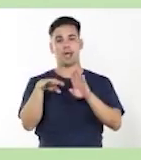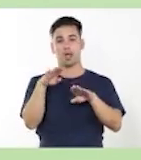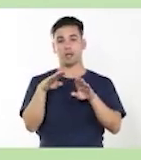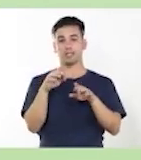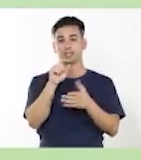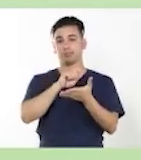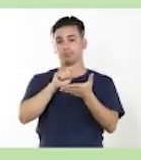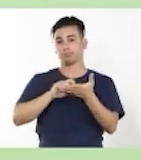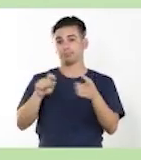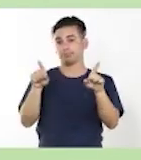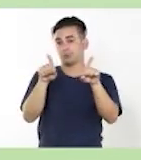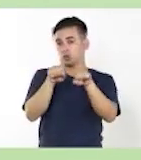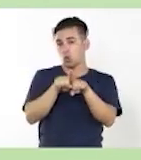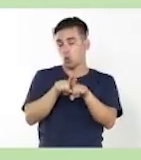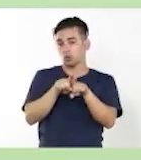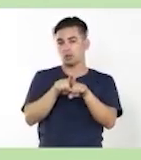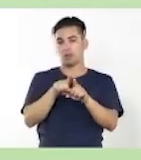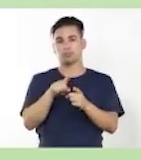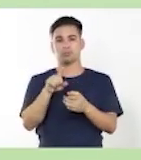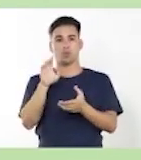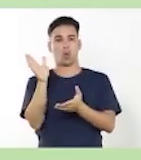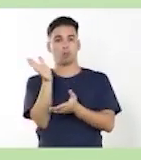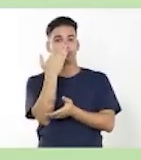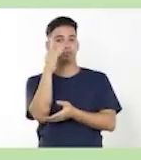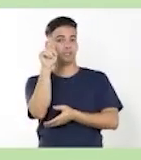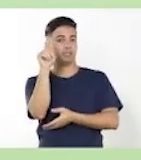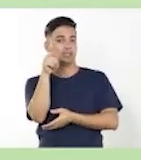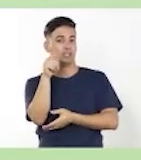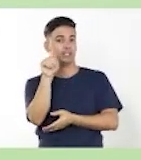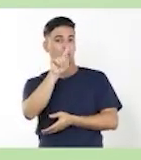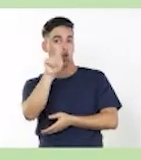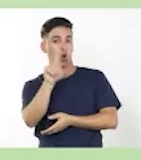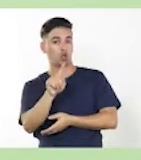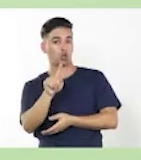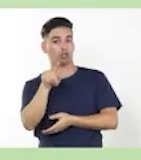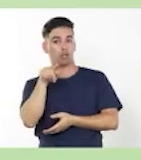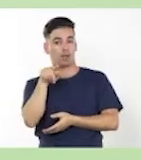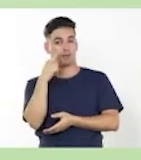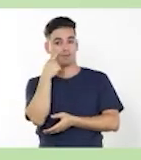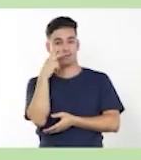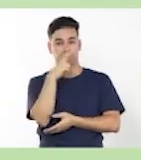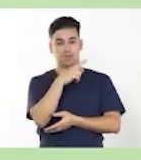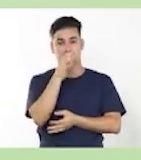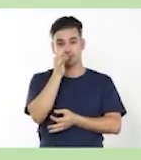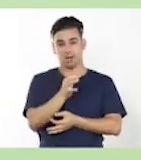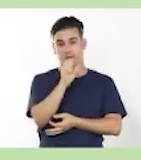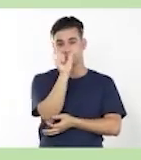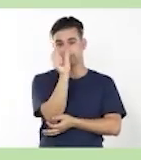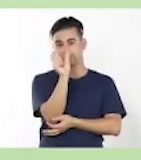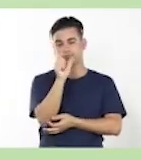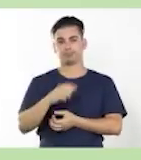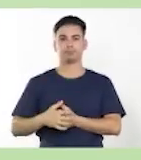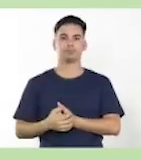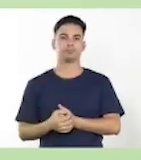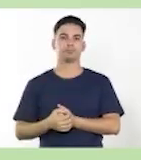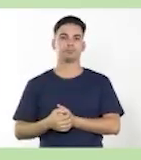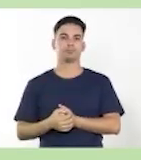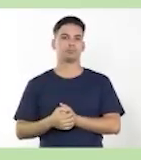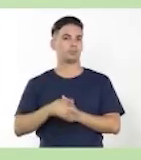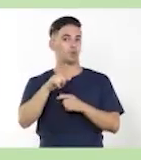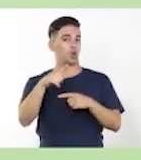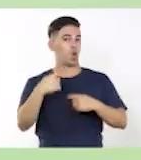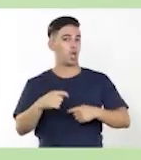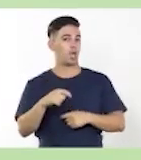tilde o con zeta. Fíjense cómo se escribe la palabra a través. Redacta cuatro